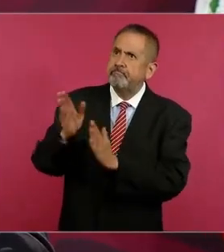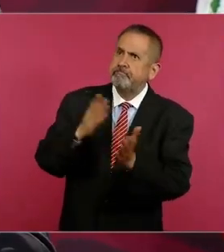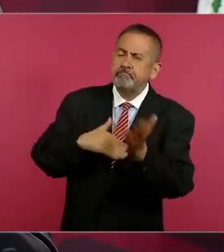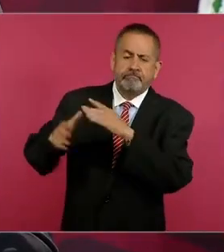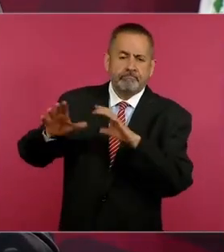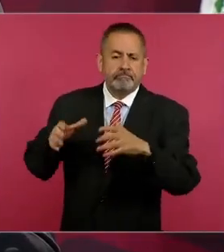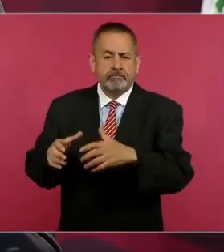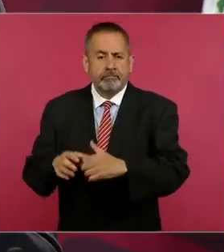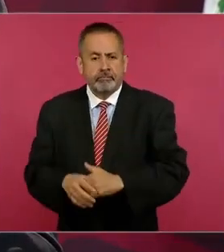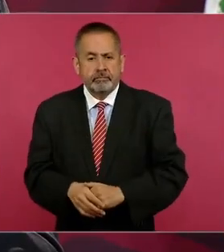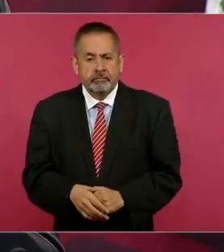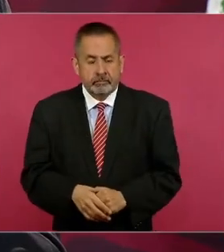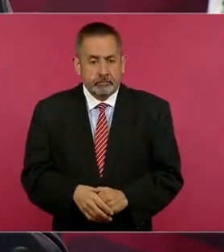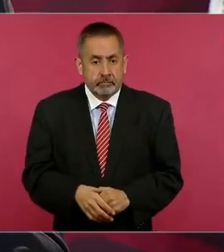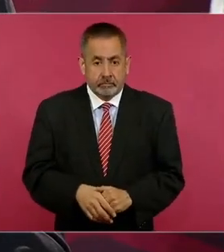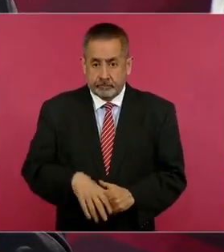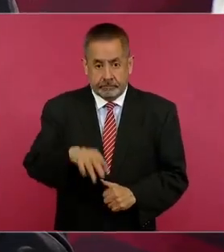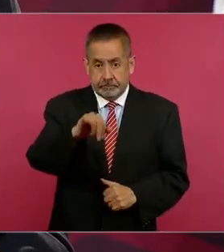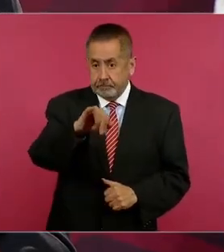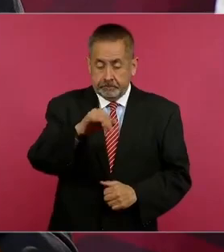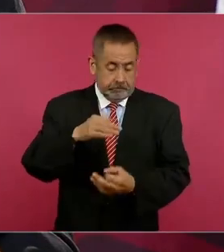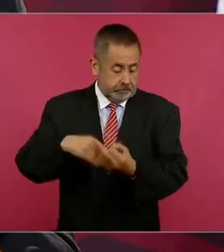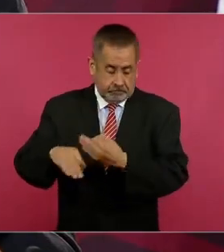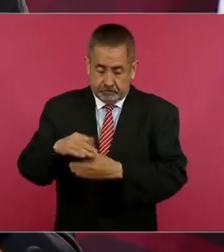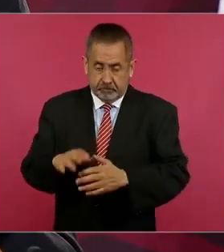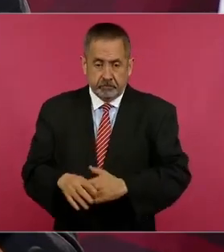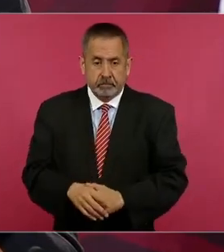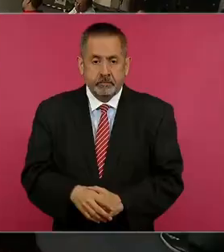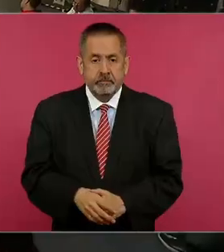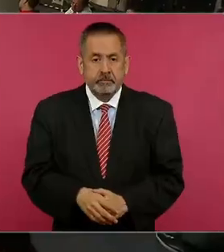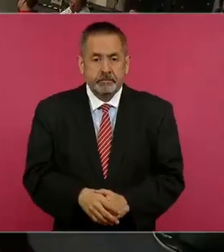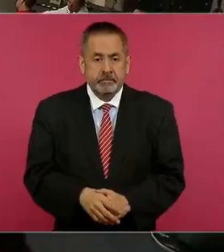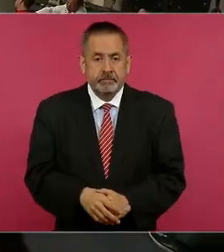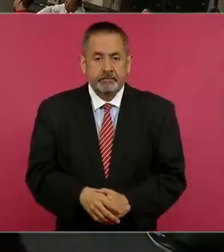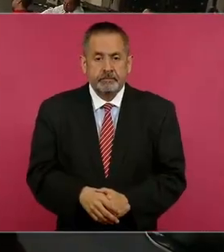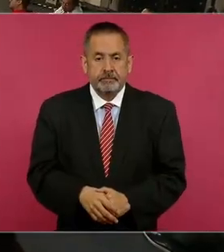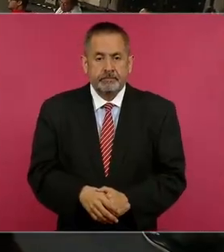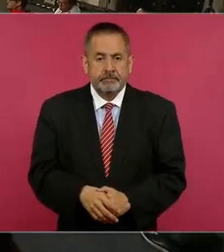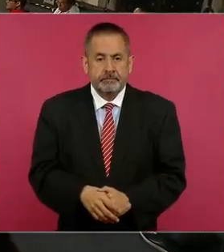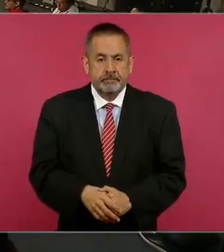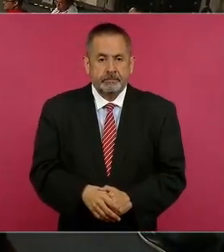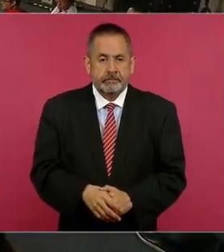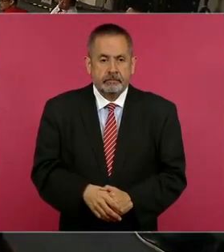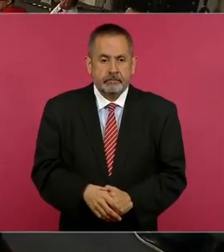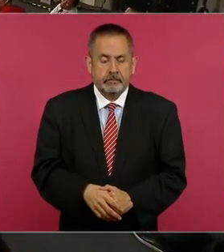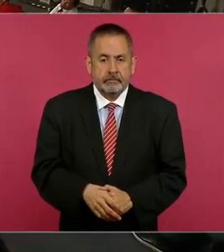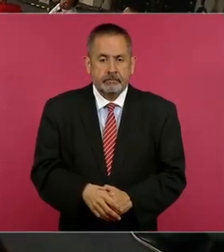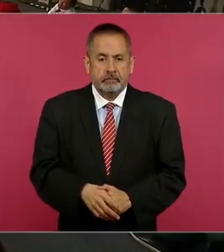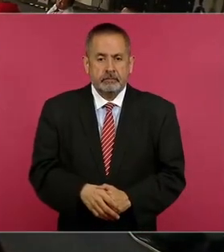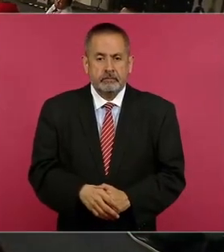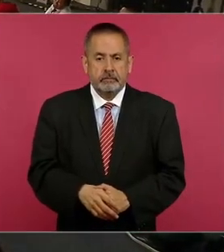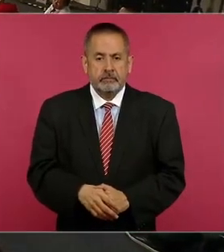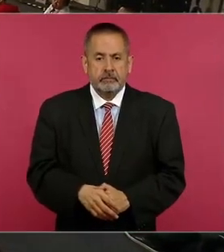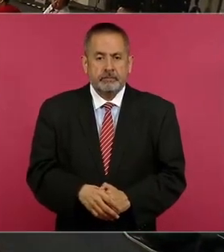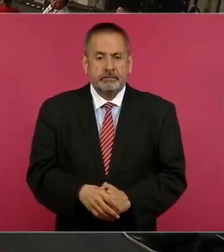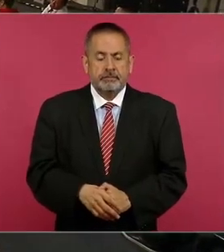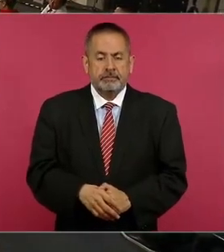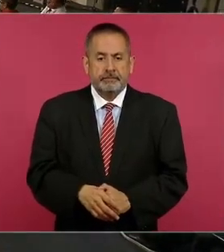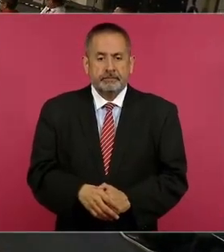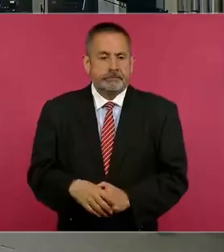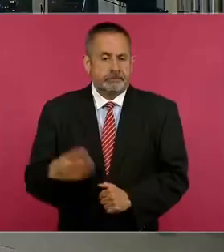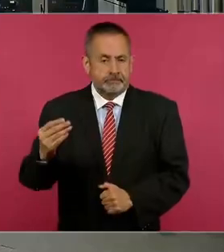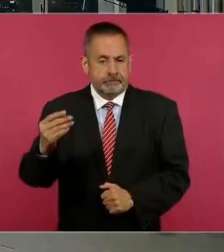sí, todos. ¿Dónde viene la canciller a Washington a reunirse con los ciudadanos de Estados Unidos? No,